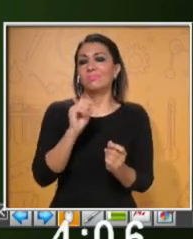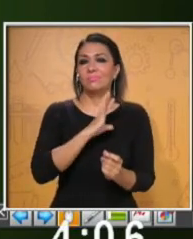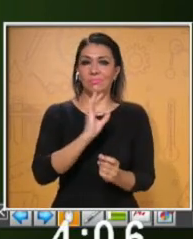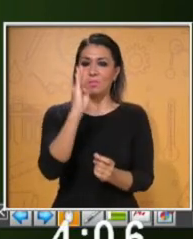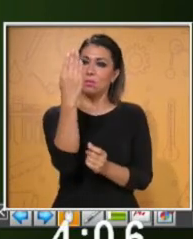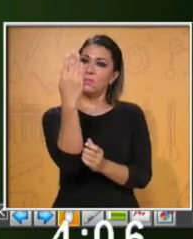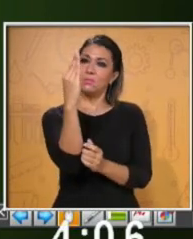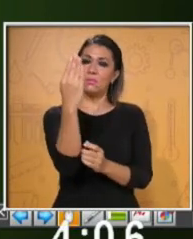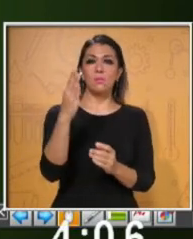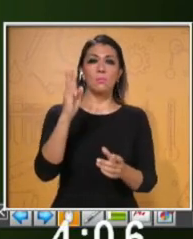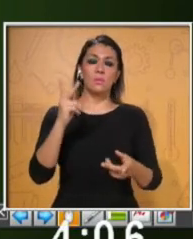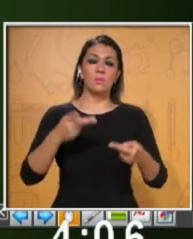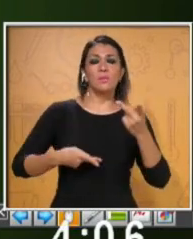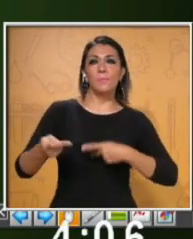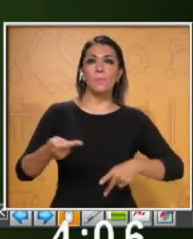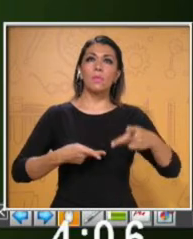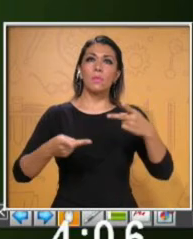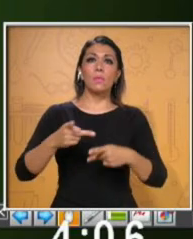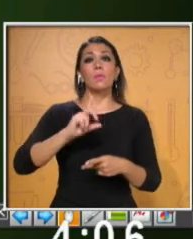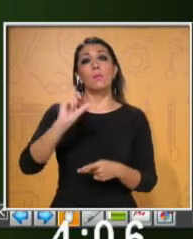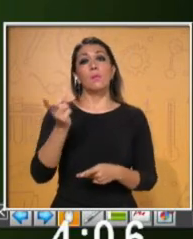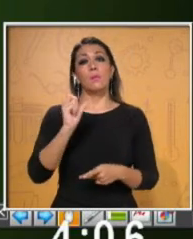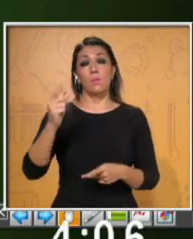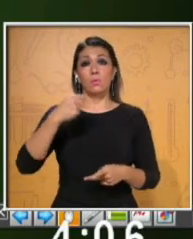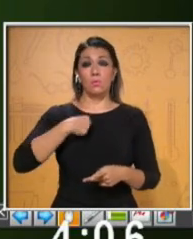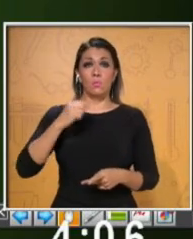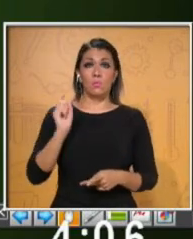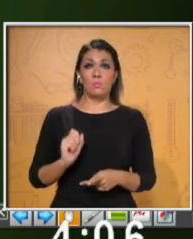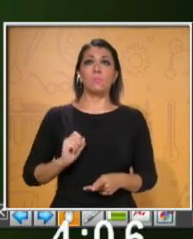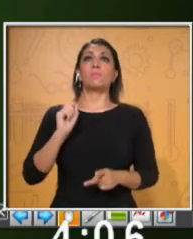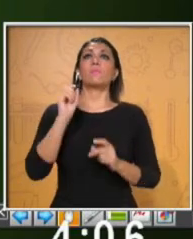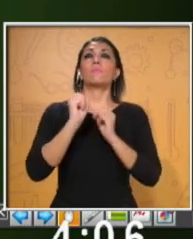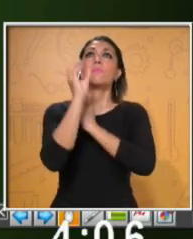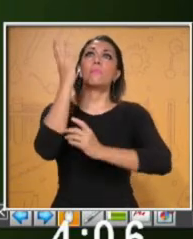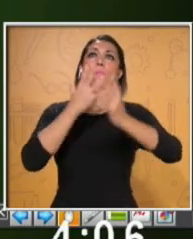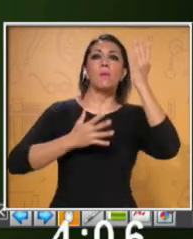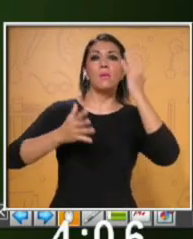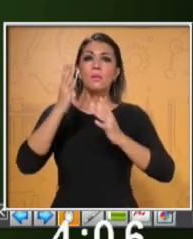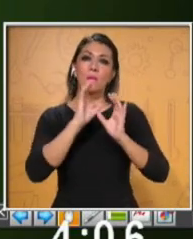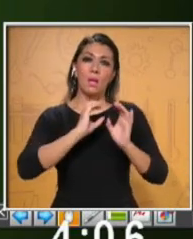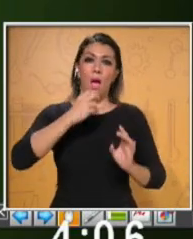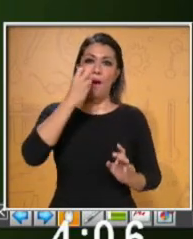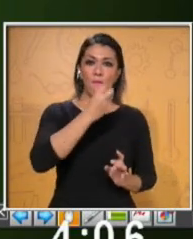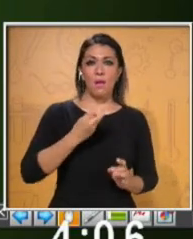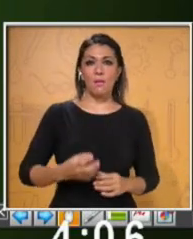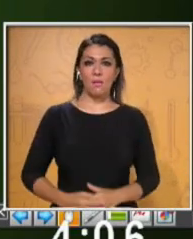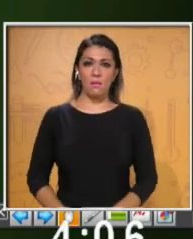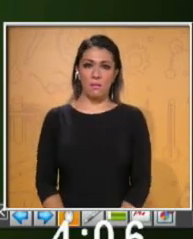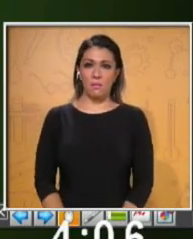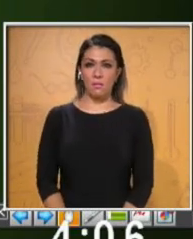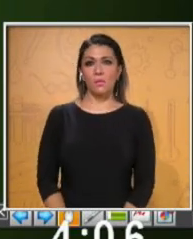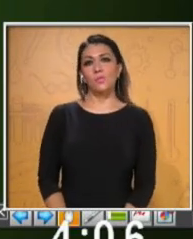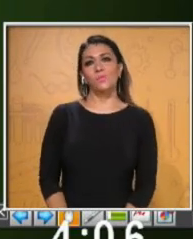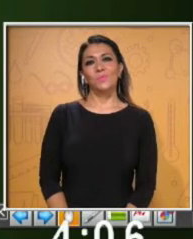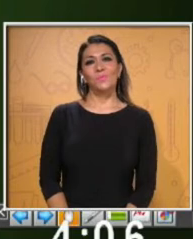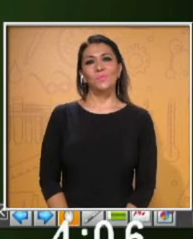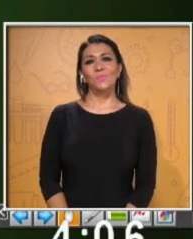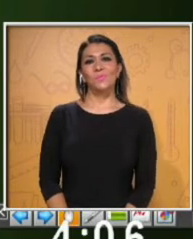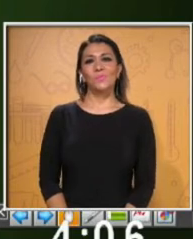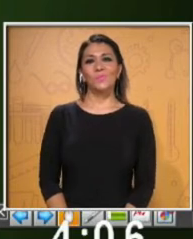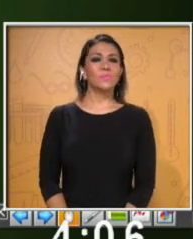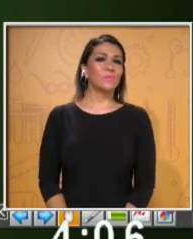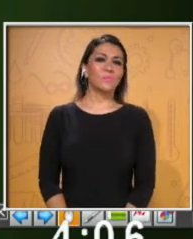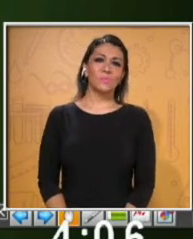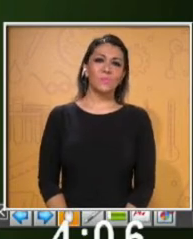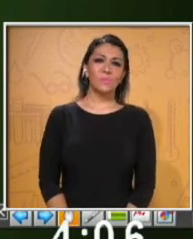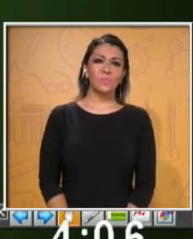para que te vayas preparando para el momento de realizar tu presentación oral. Los materiales para esta clase. You will